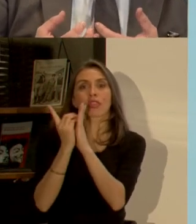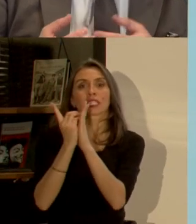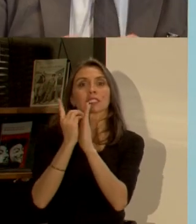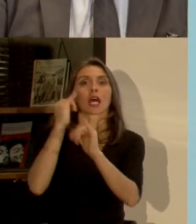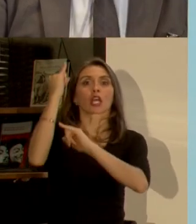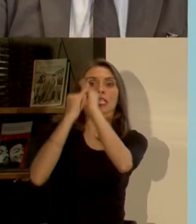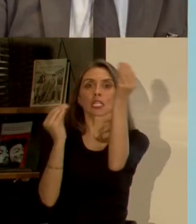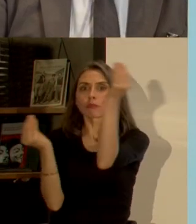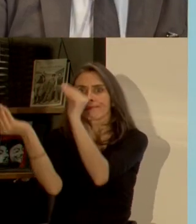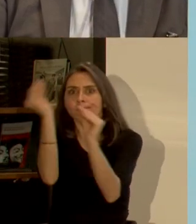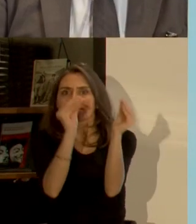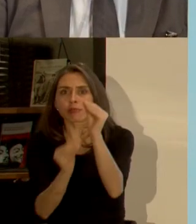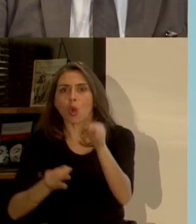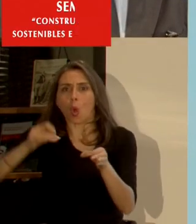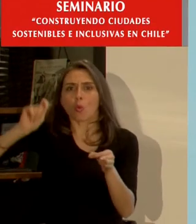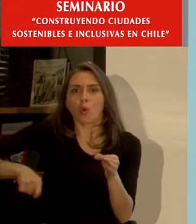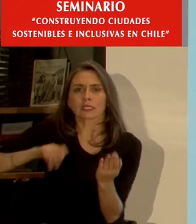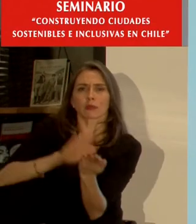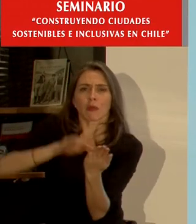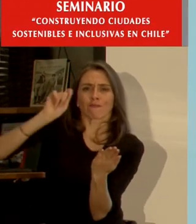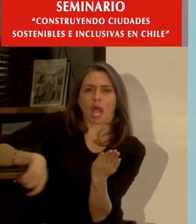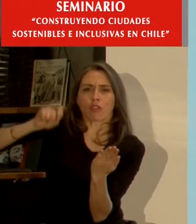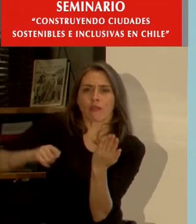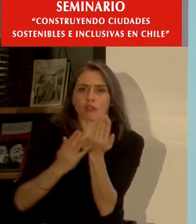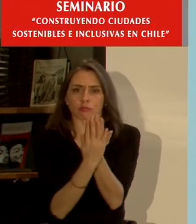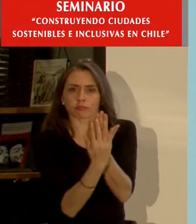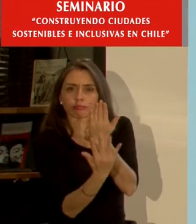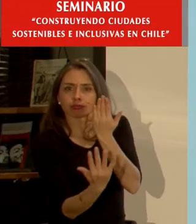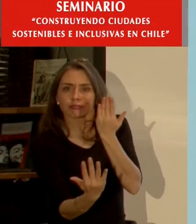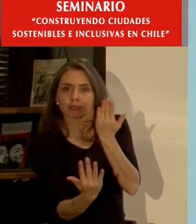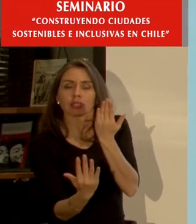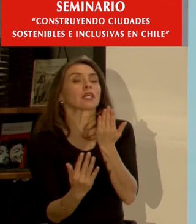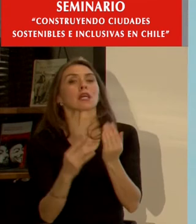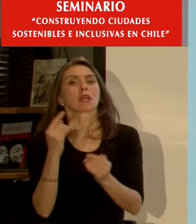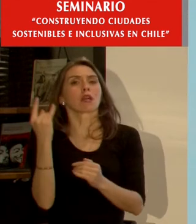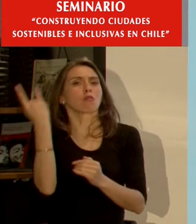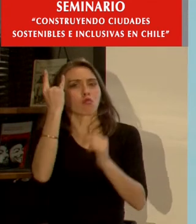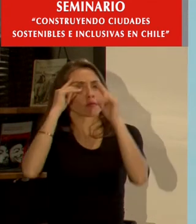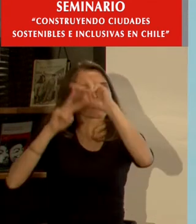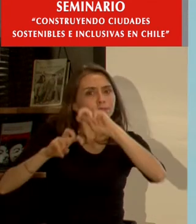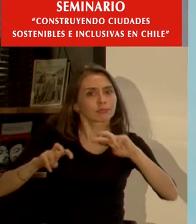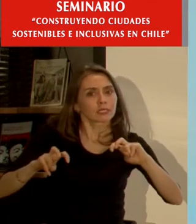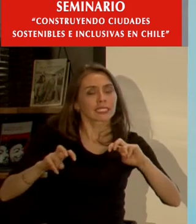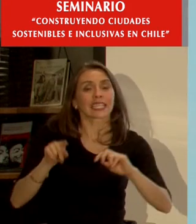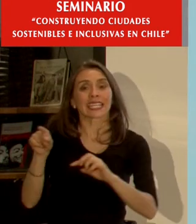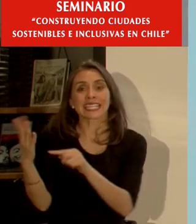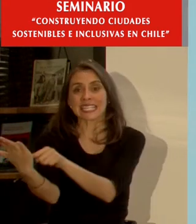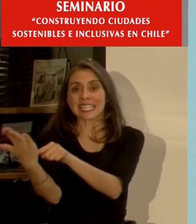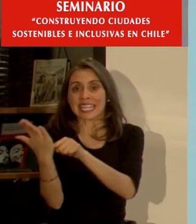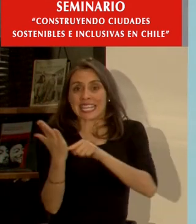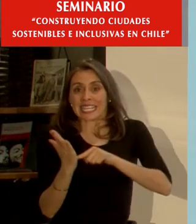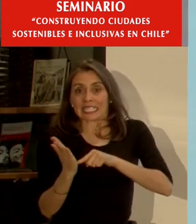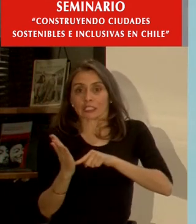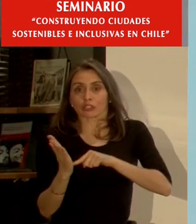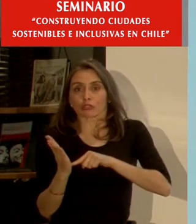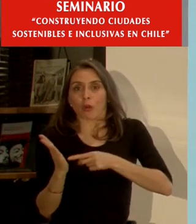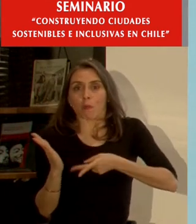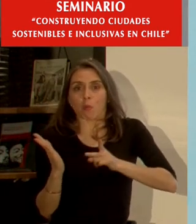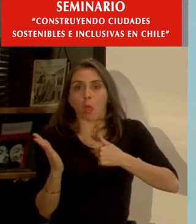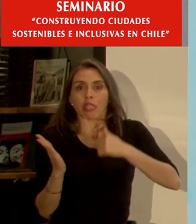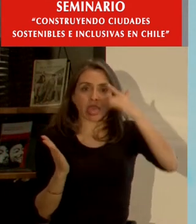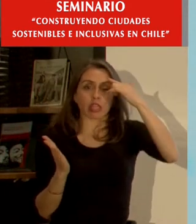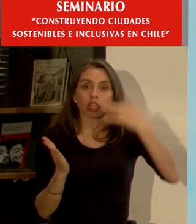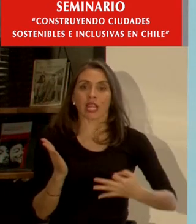internacionales jurisprudenciales doctrinarios que deben usarse también para la toma de decisiones o para la regulación